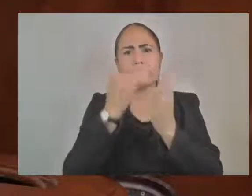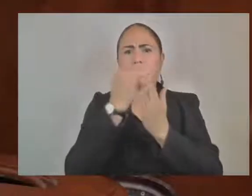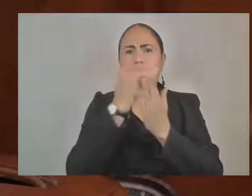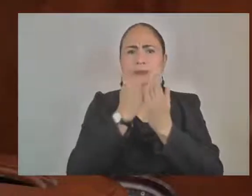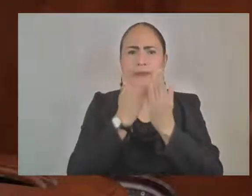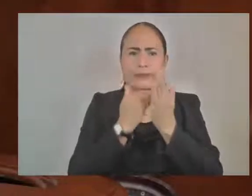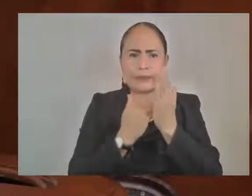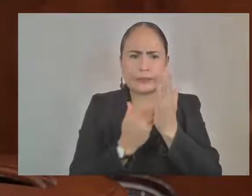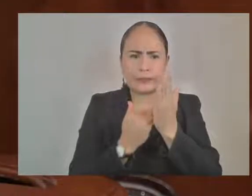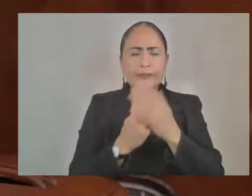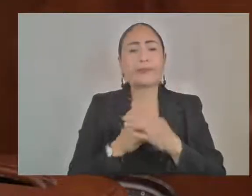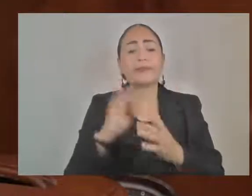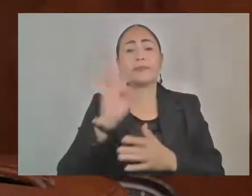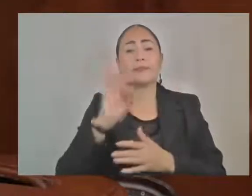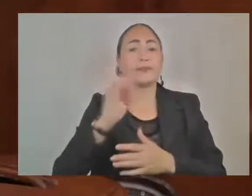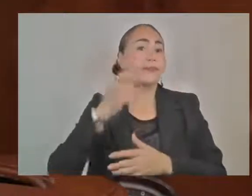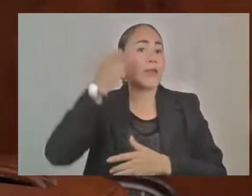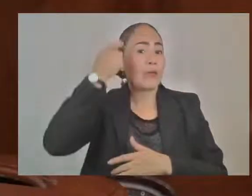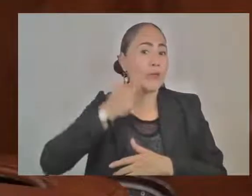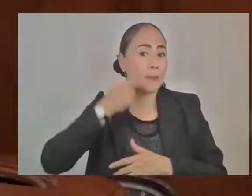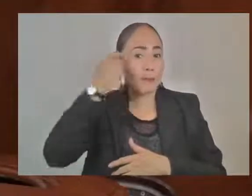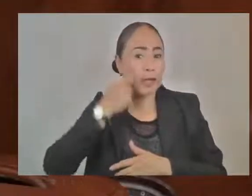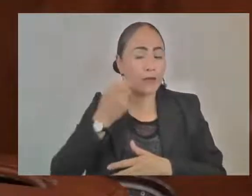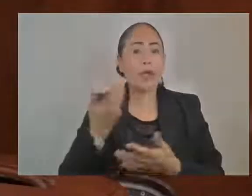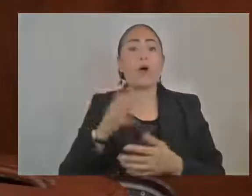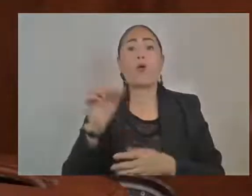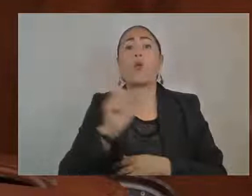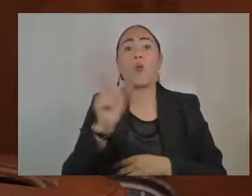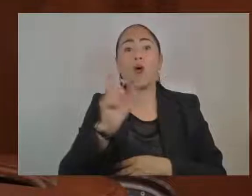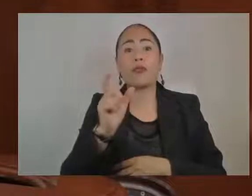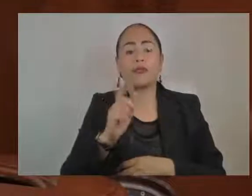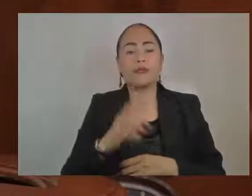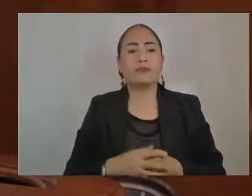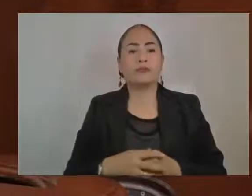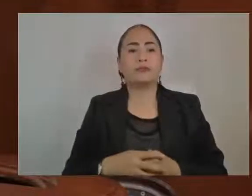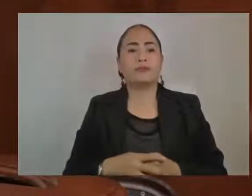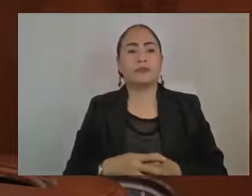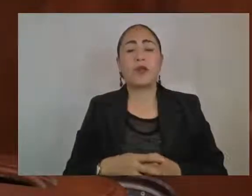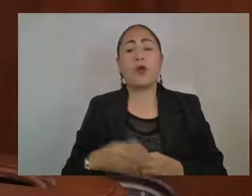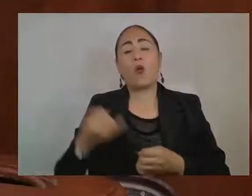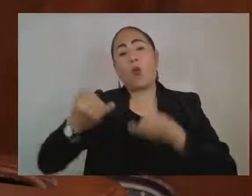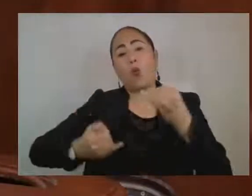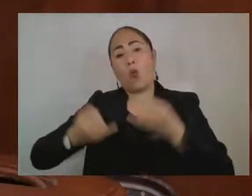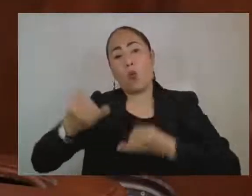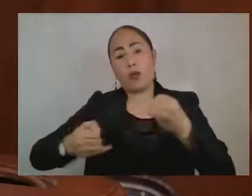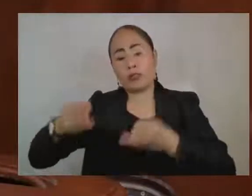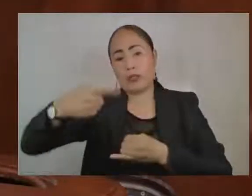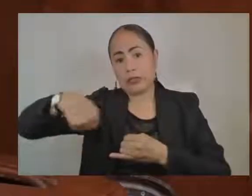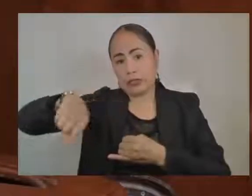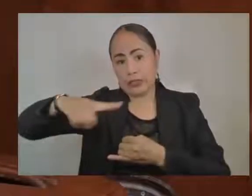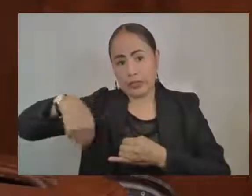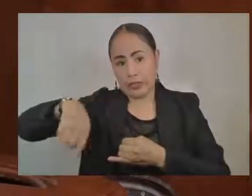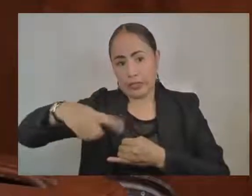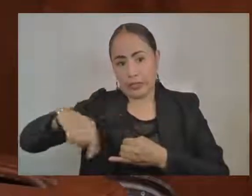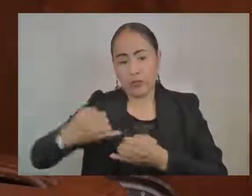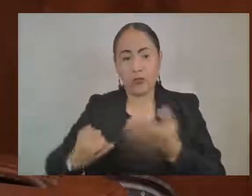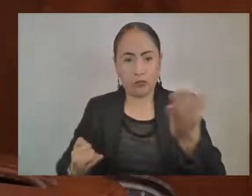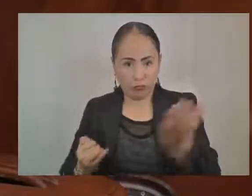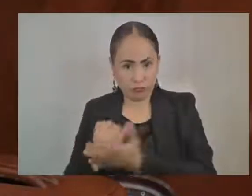discutir la pensión hasta después de ser emitida por los jueces la sentencia definitiva respectiva.